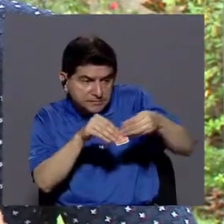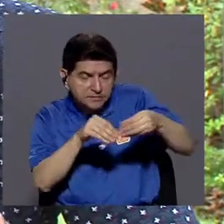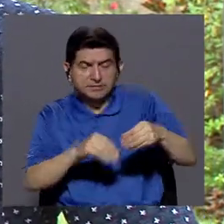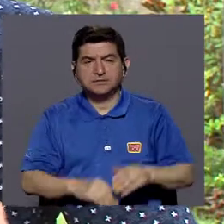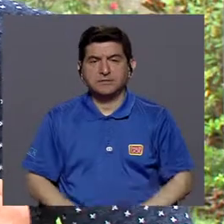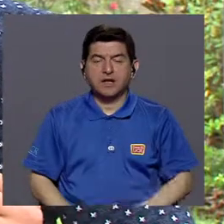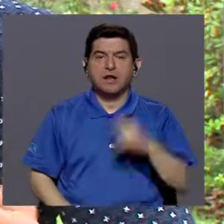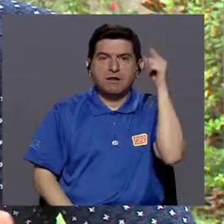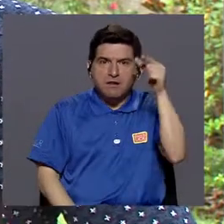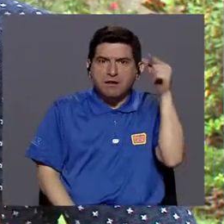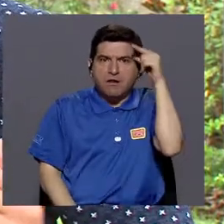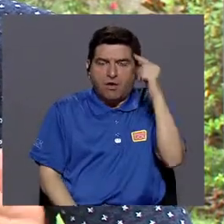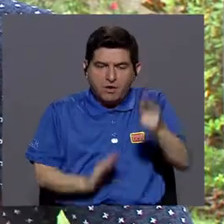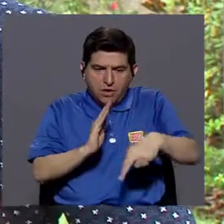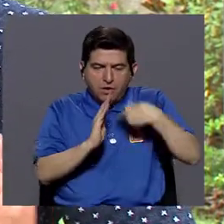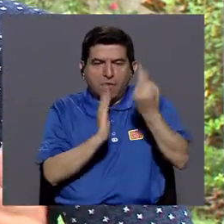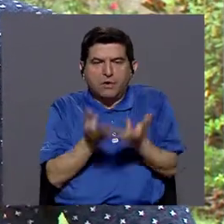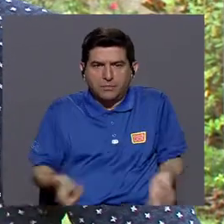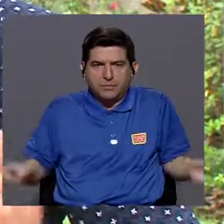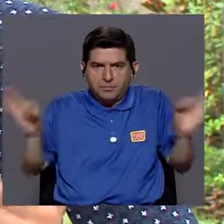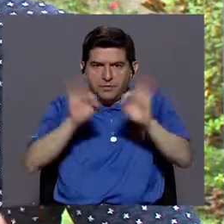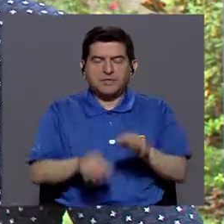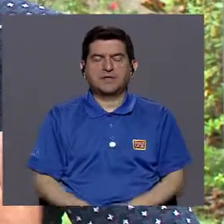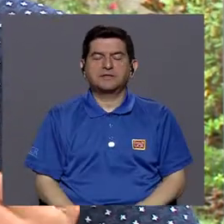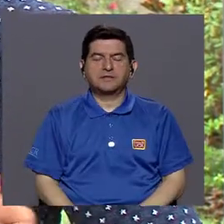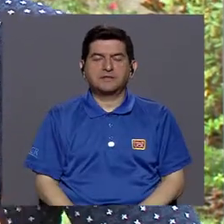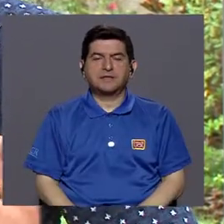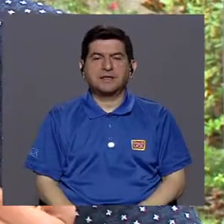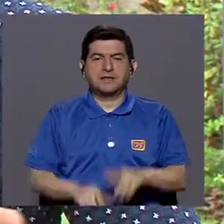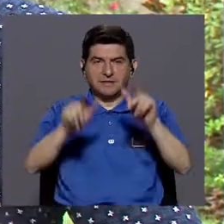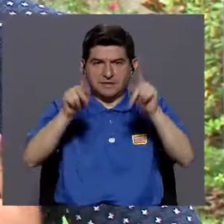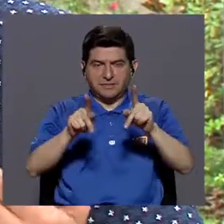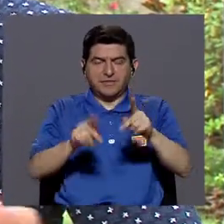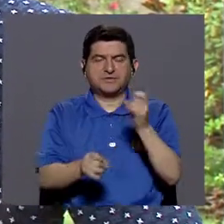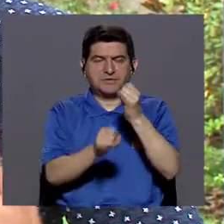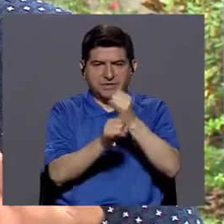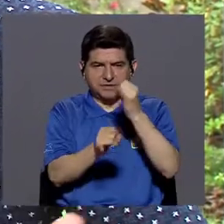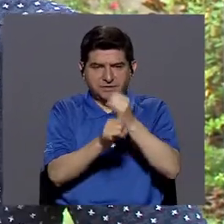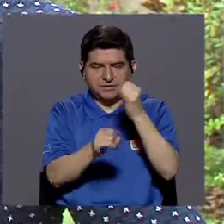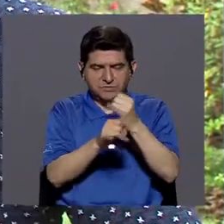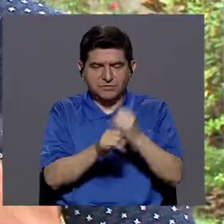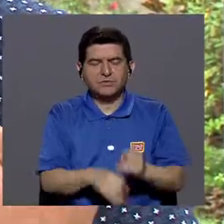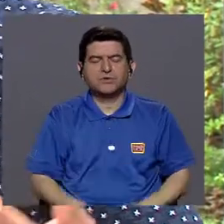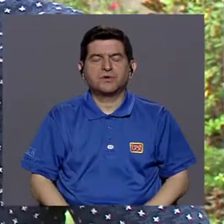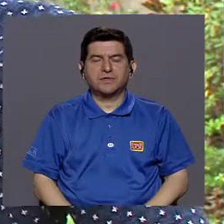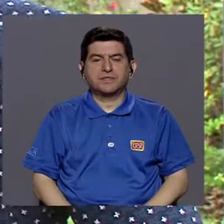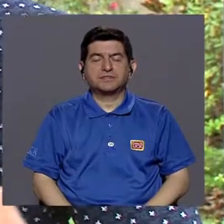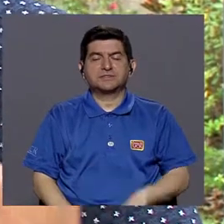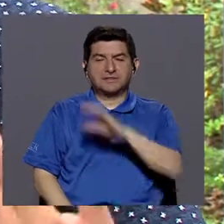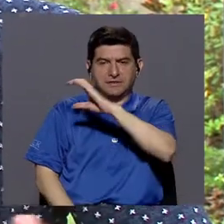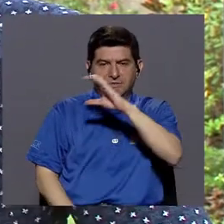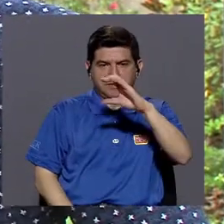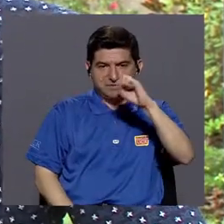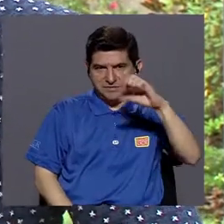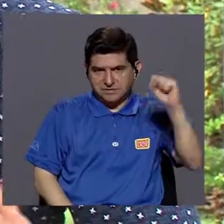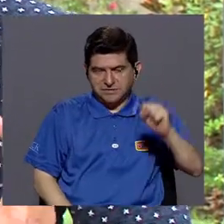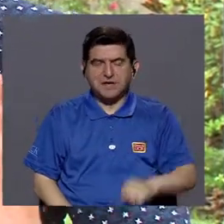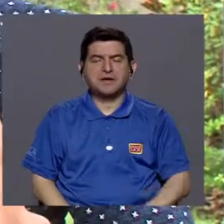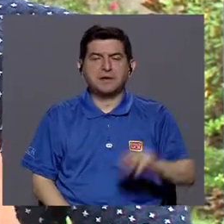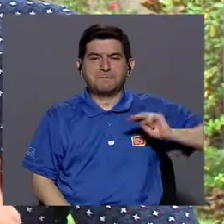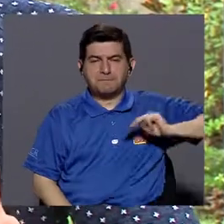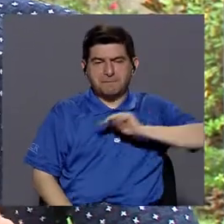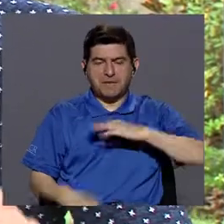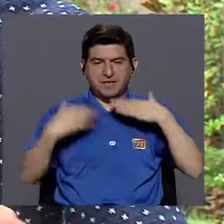vacunas nuevas se van metiendo, hay una, obviamente que hay un papel importante en los centros rectores de salud, de la caja, del Ministerio de Salud,